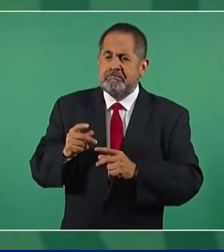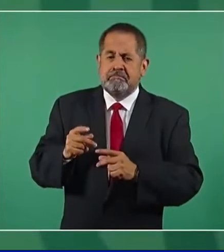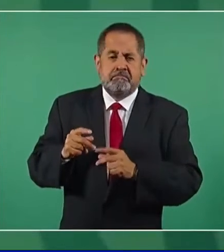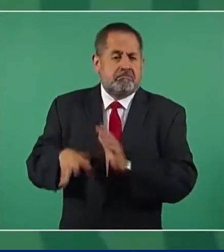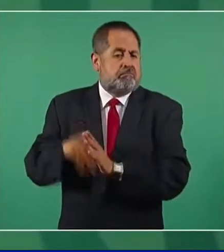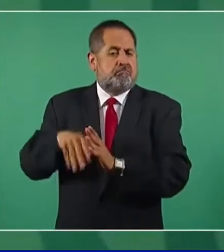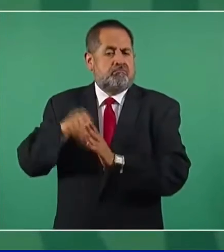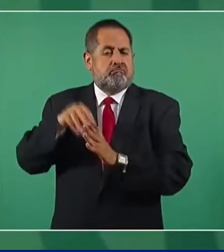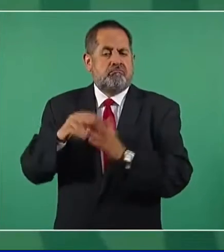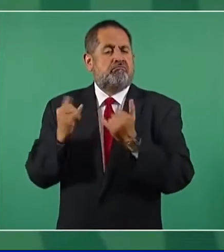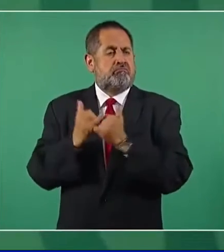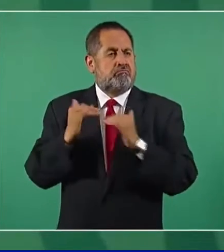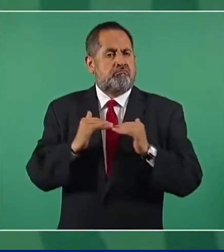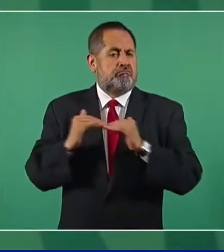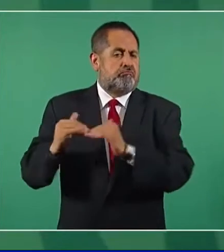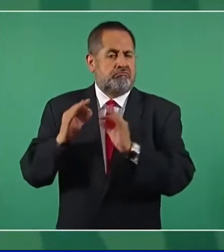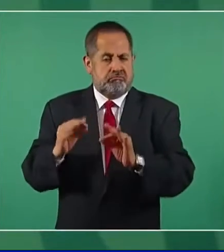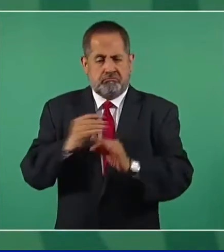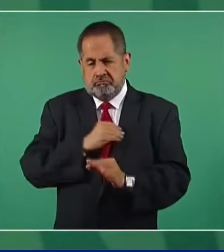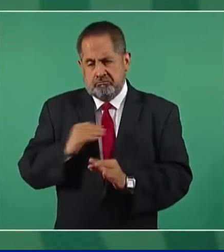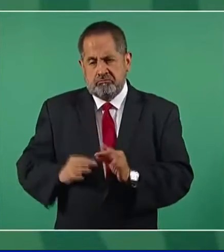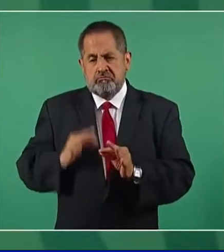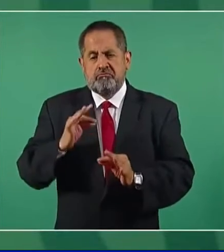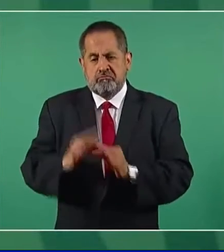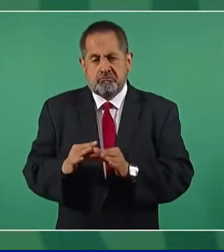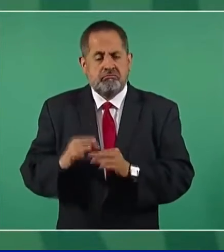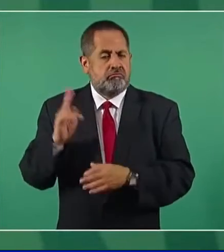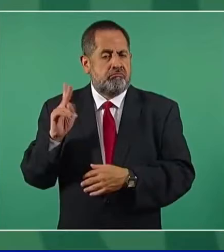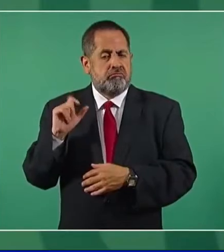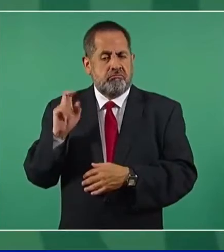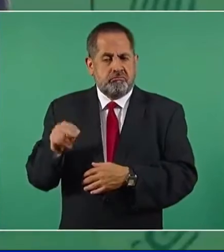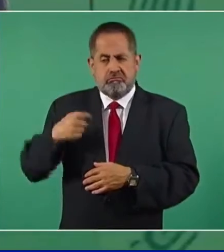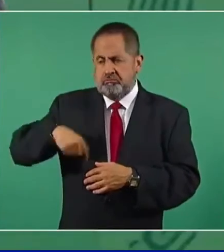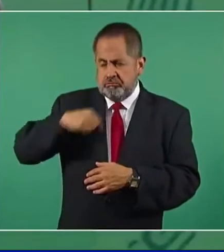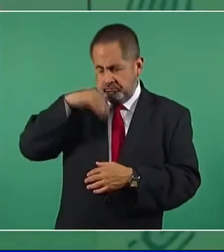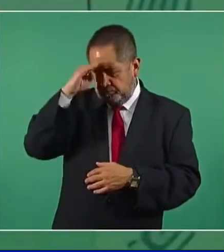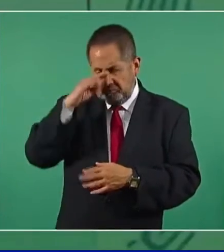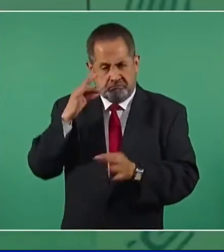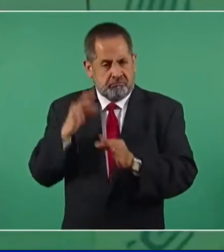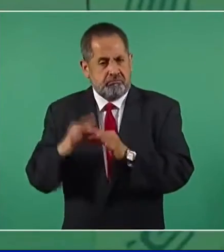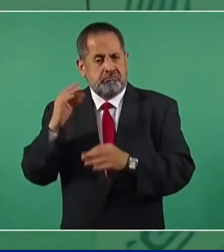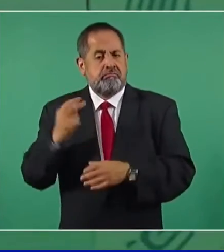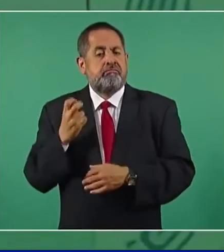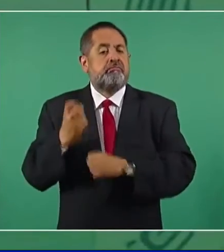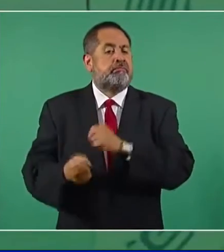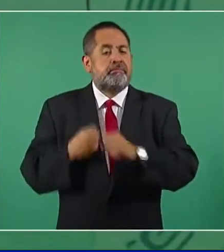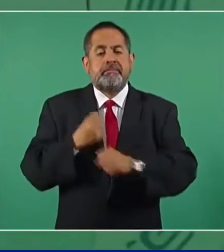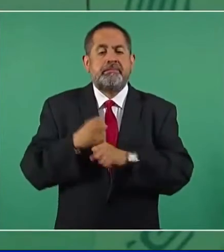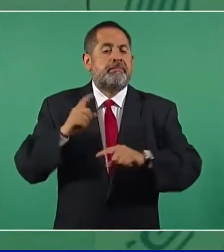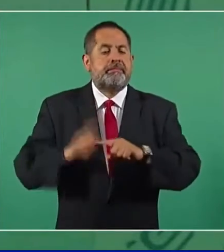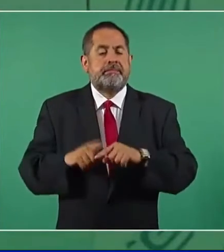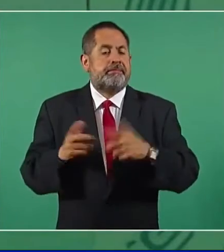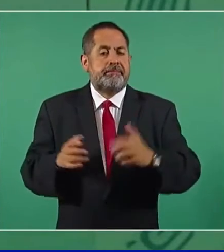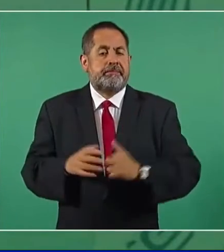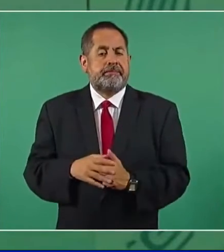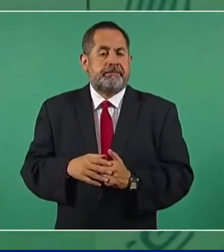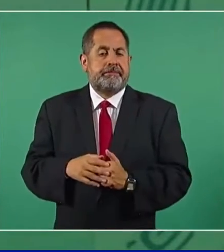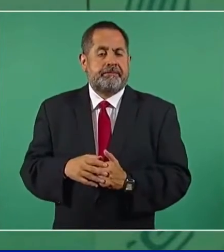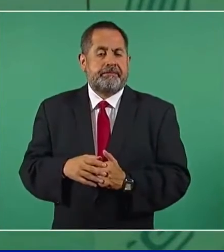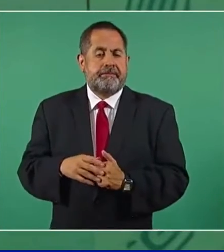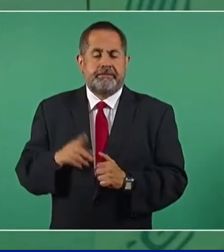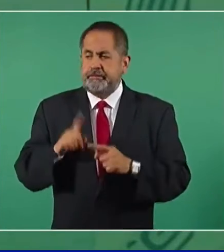vamos a cumplir con el plan que tenemos. Este año vamos a